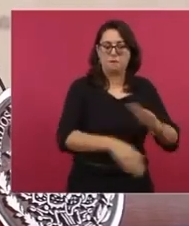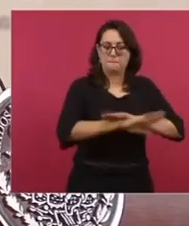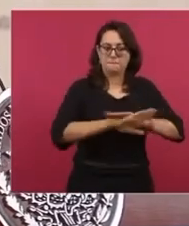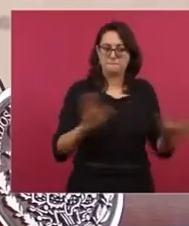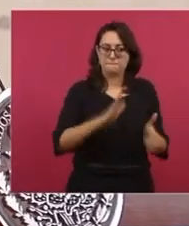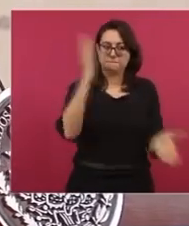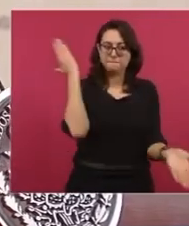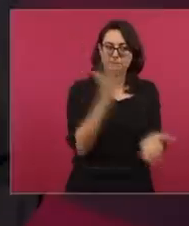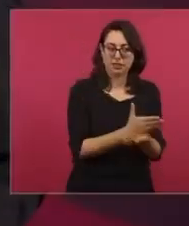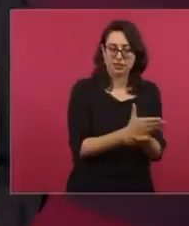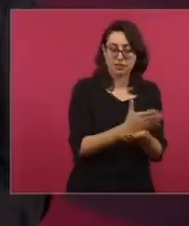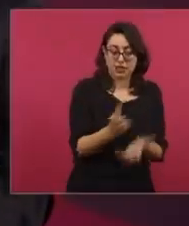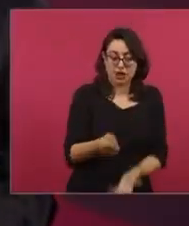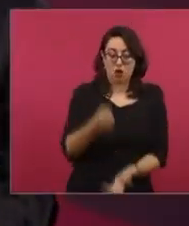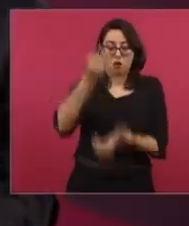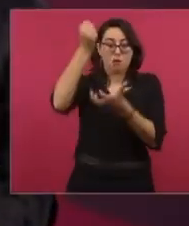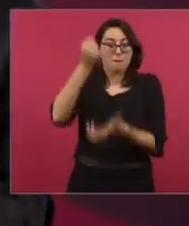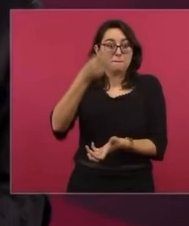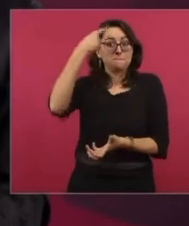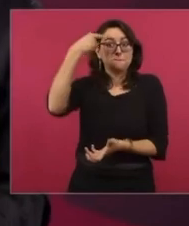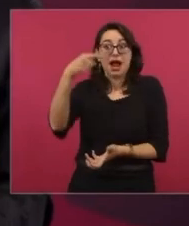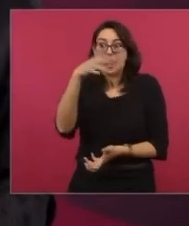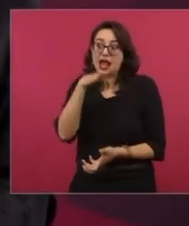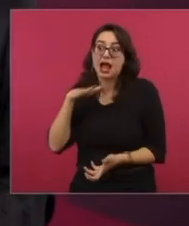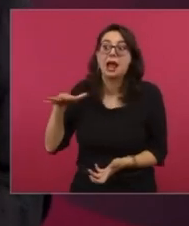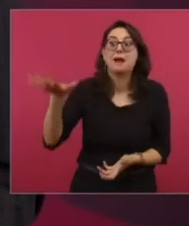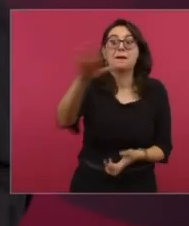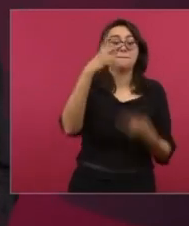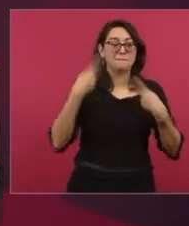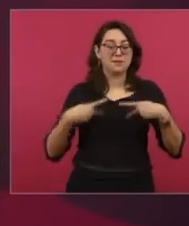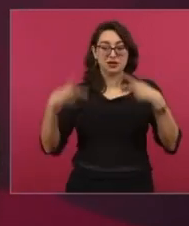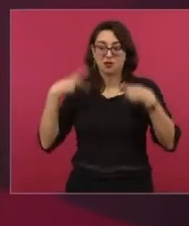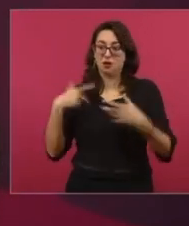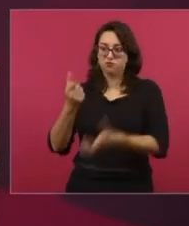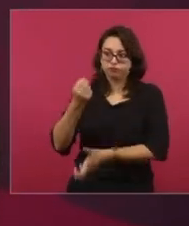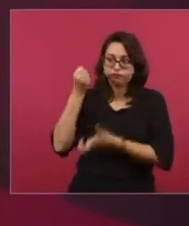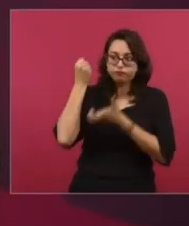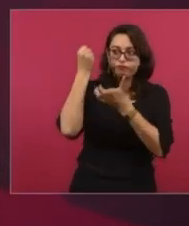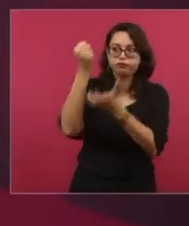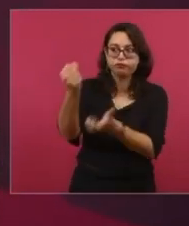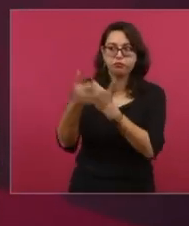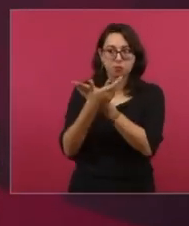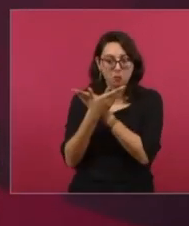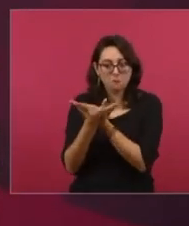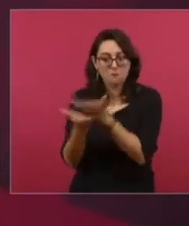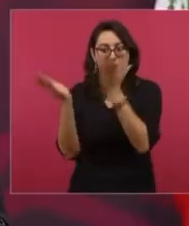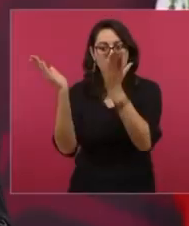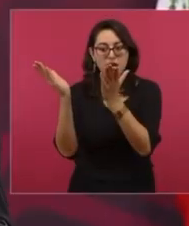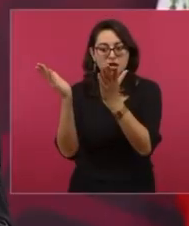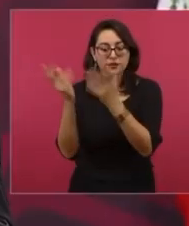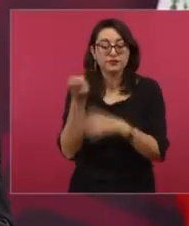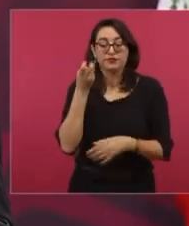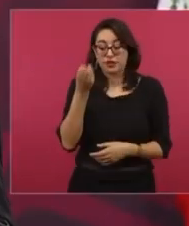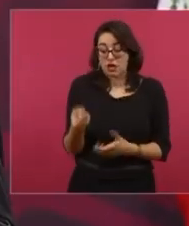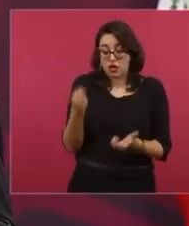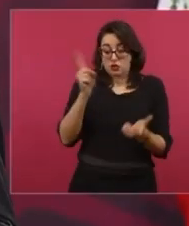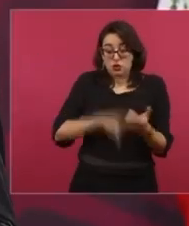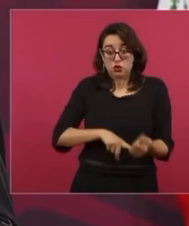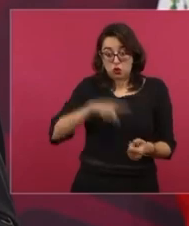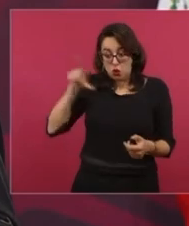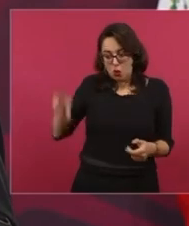en el aparato burocrático. Ya hemos hablado